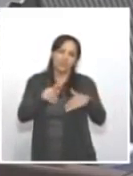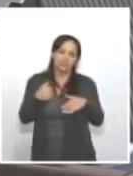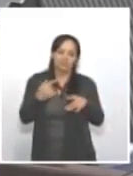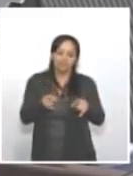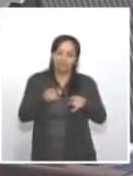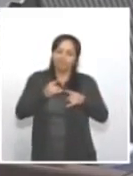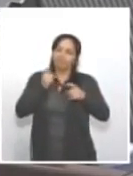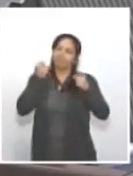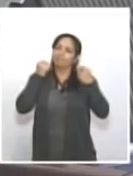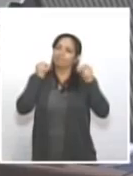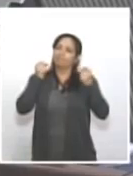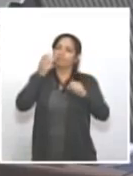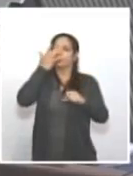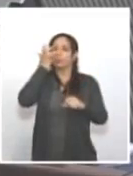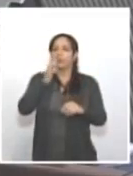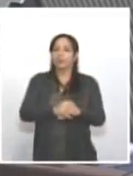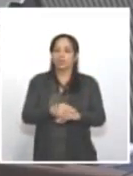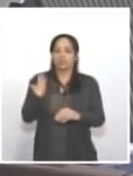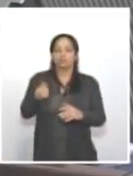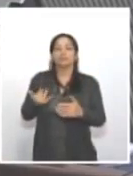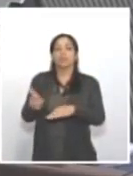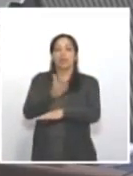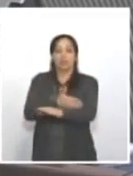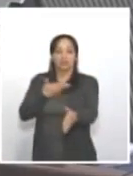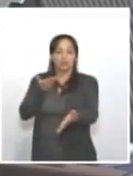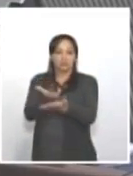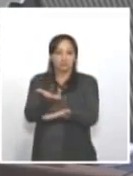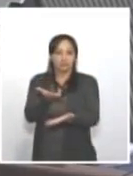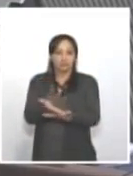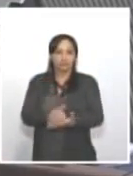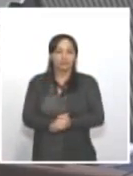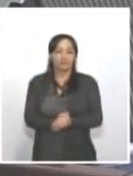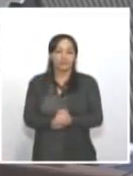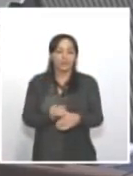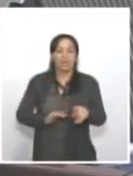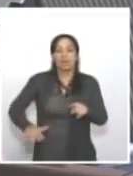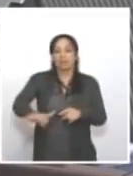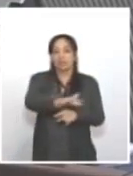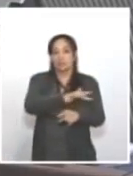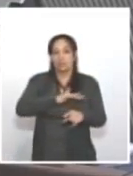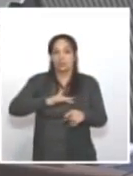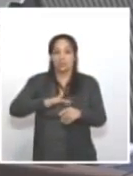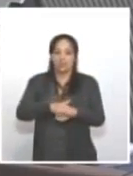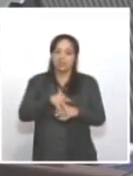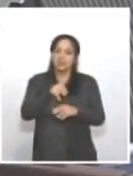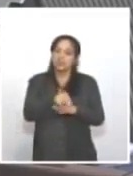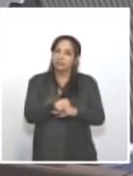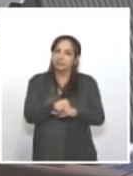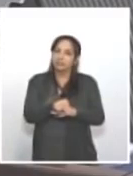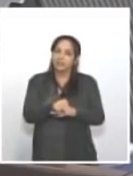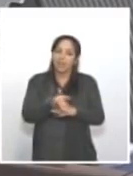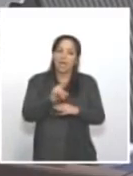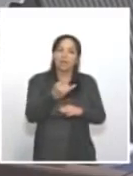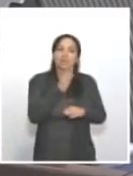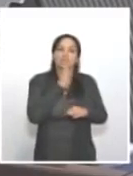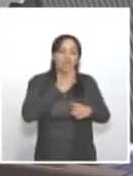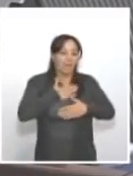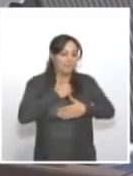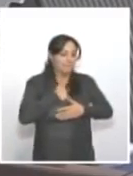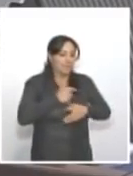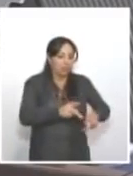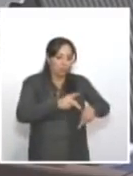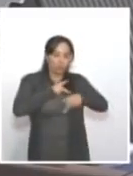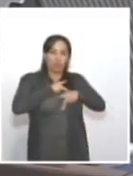¿Qué es Como lo hemos planteado, la naturaleza es algo que no pertenece a las